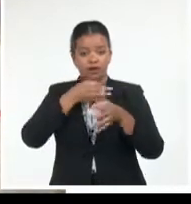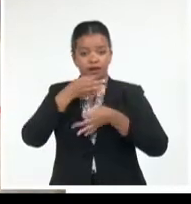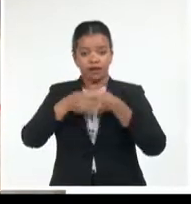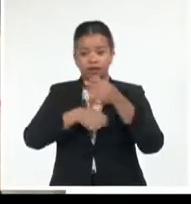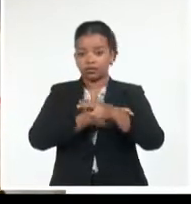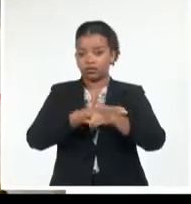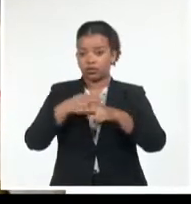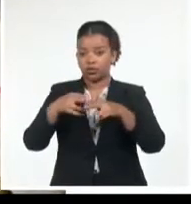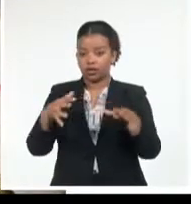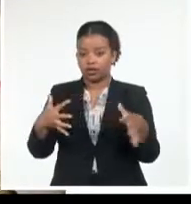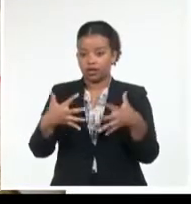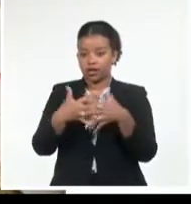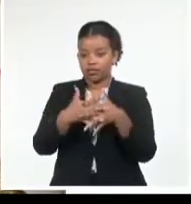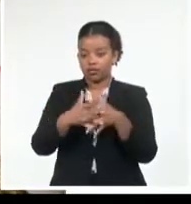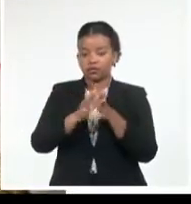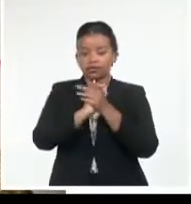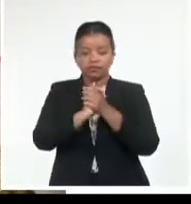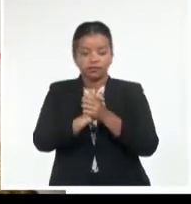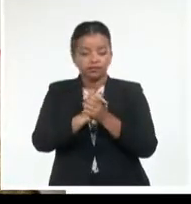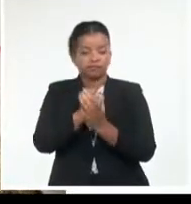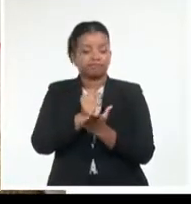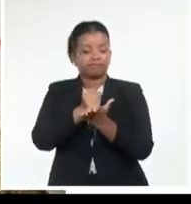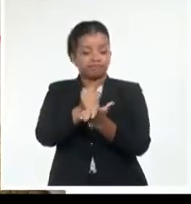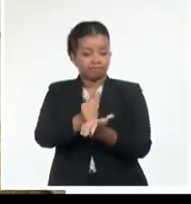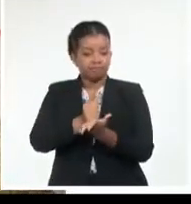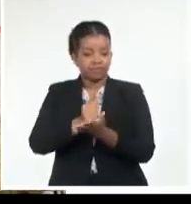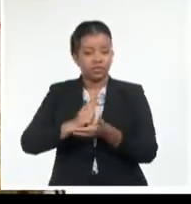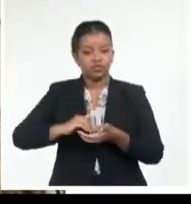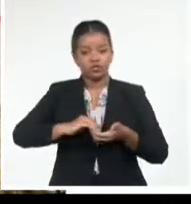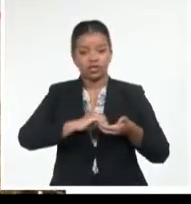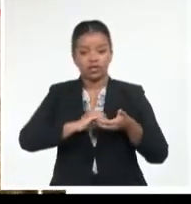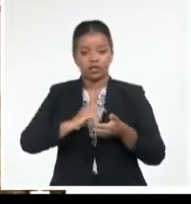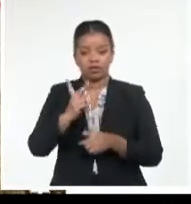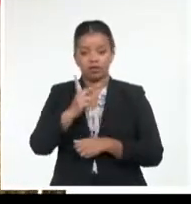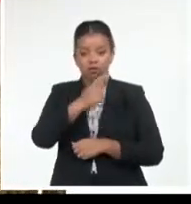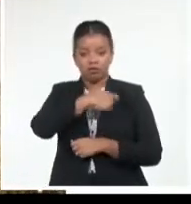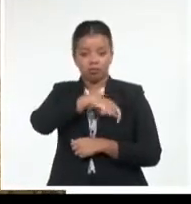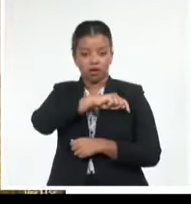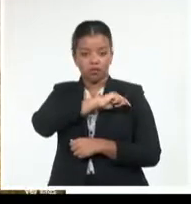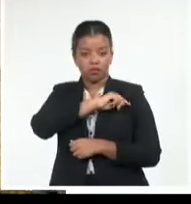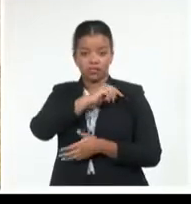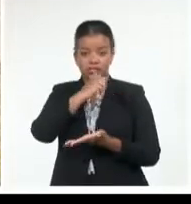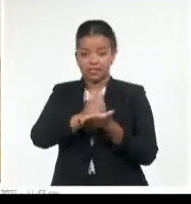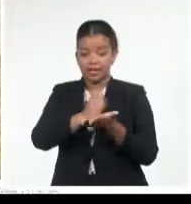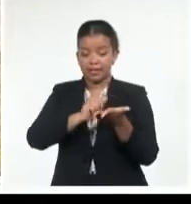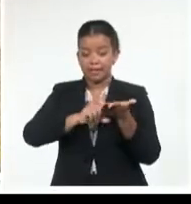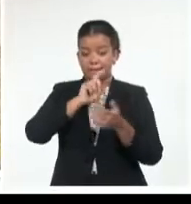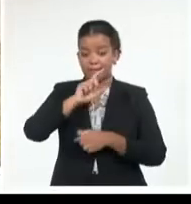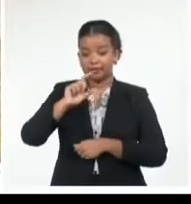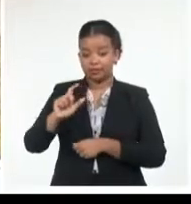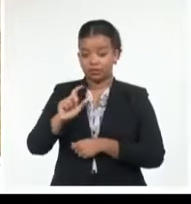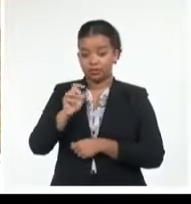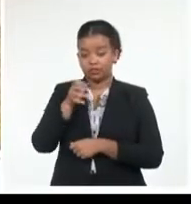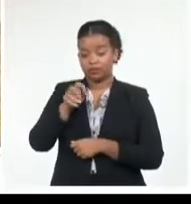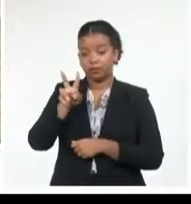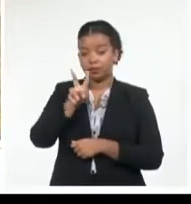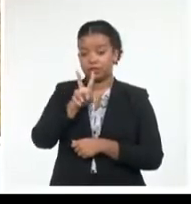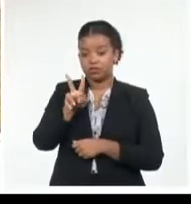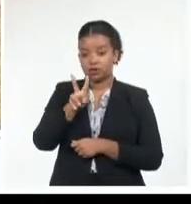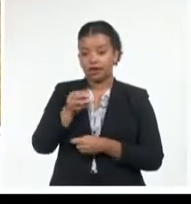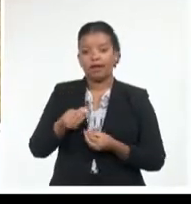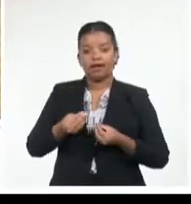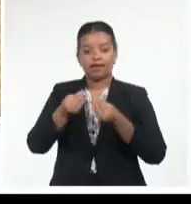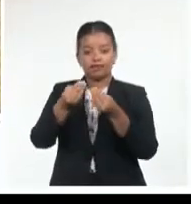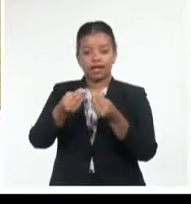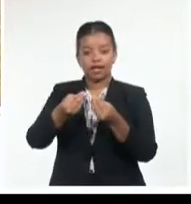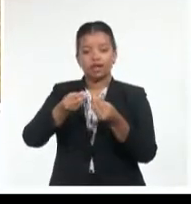fortalecimiento de los lazos de amistad, cooperación y solidaridad entre ambos pueblos. En la sede del Partido Socialista Unido de Venezuela, le fue entregada la